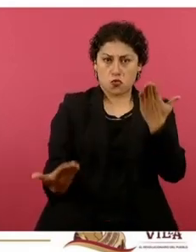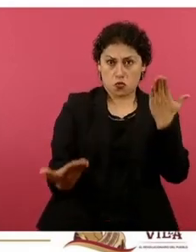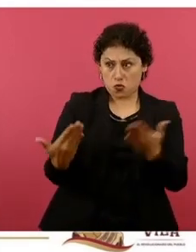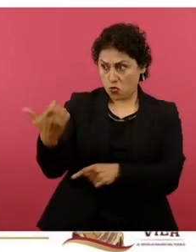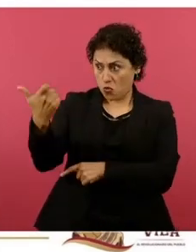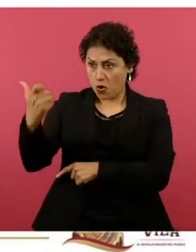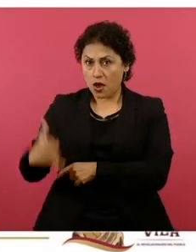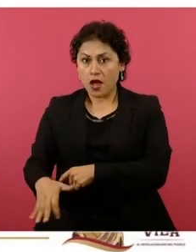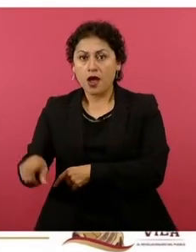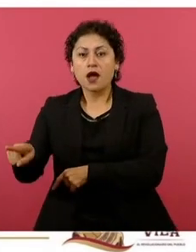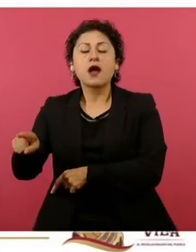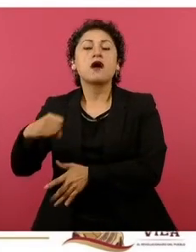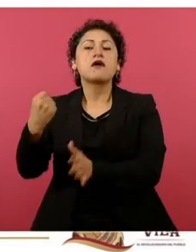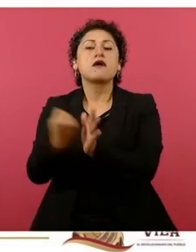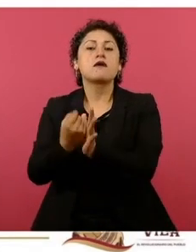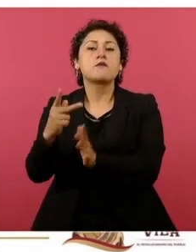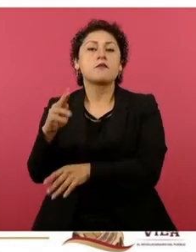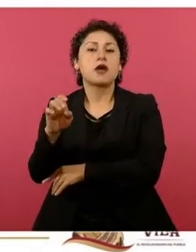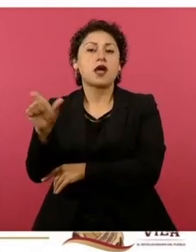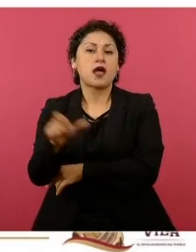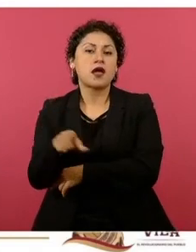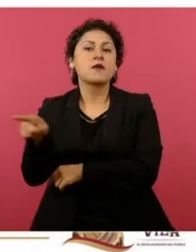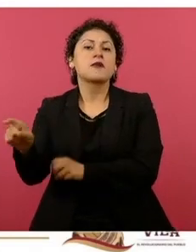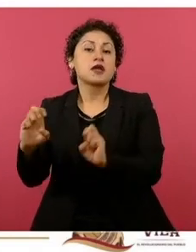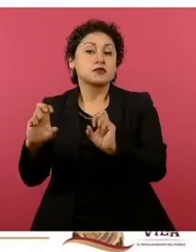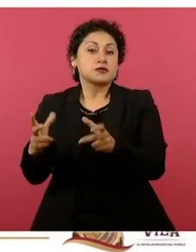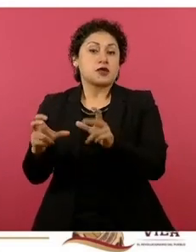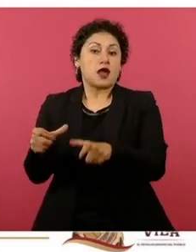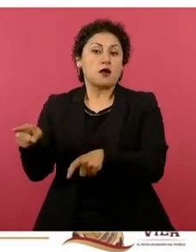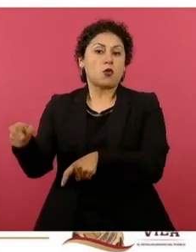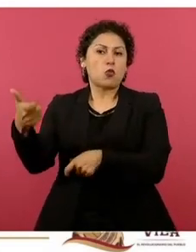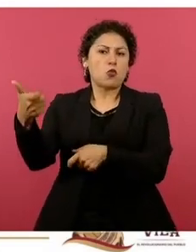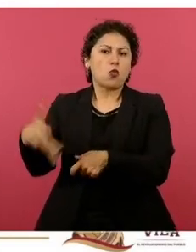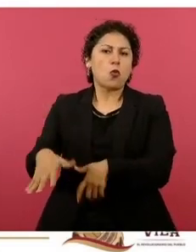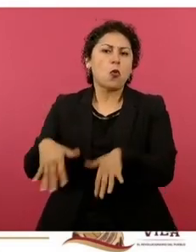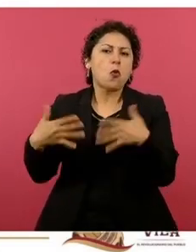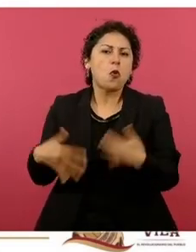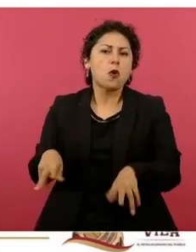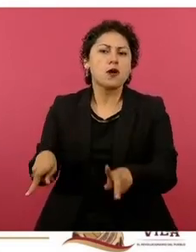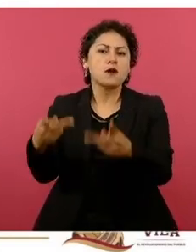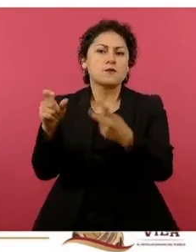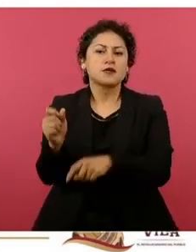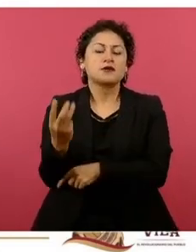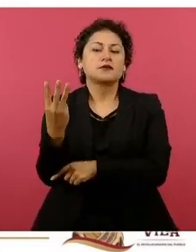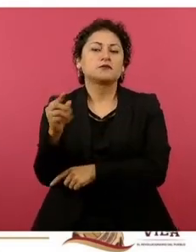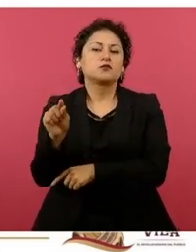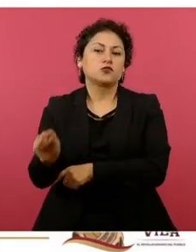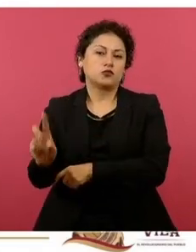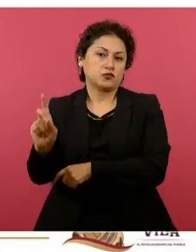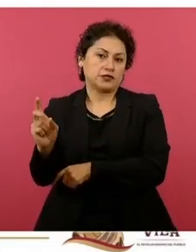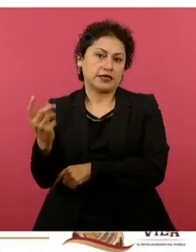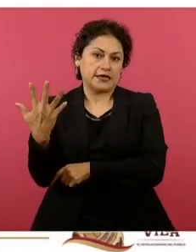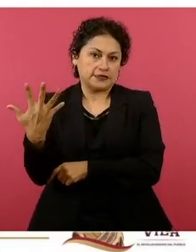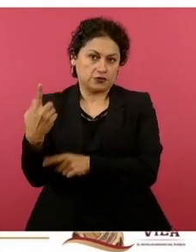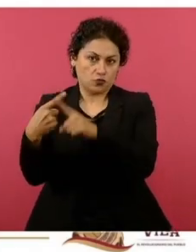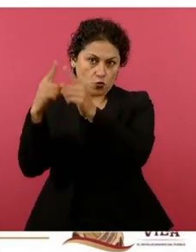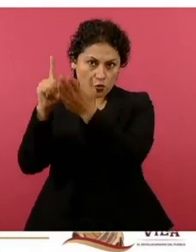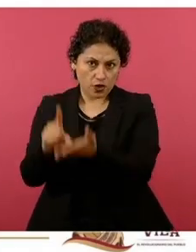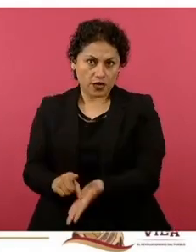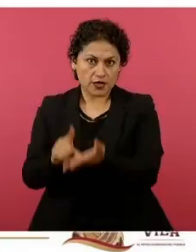centavos de franquicia Pemex en Suchiapa, Chiapas, a 23 pesos con 35 centavos el litro.